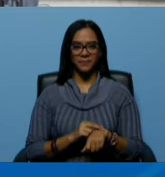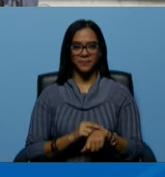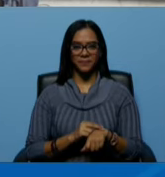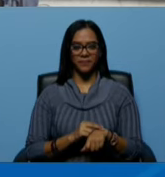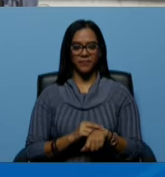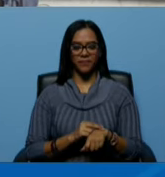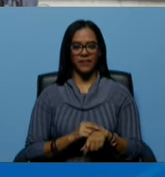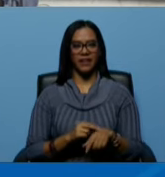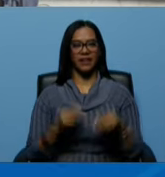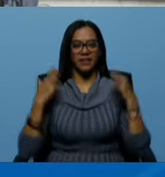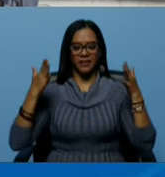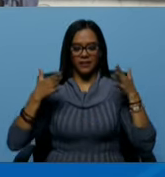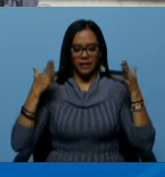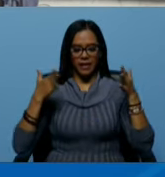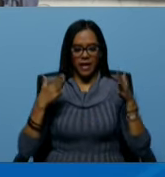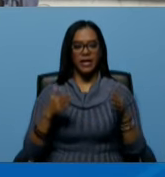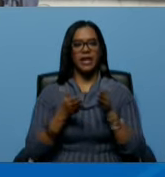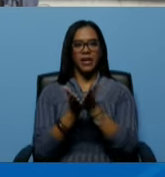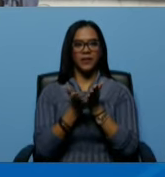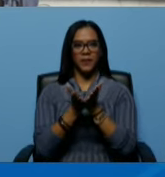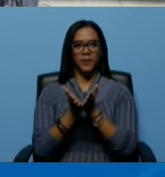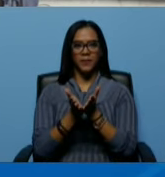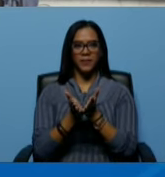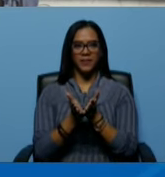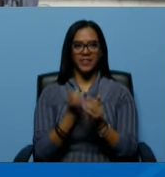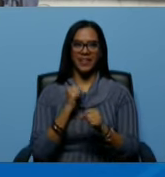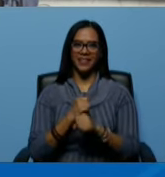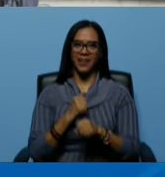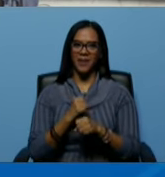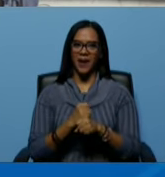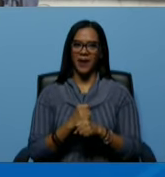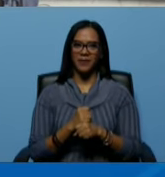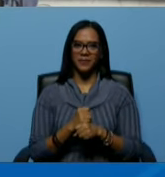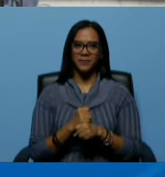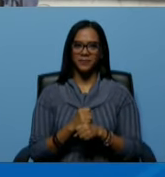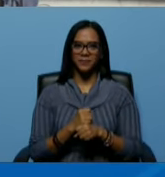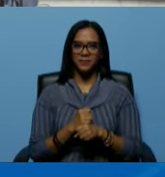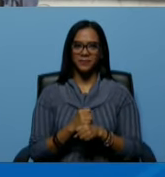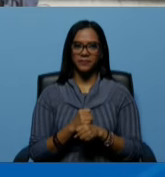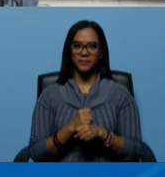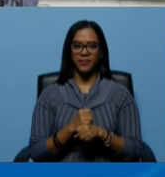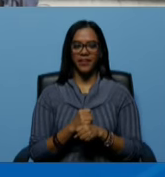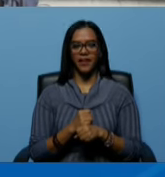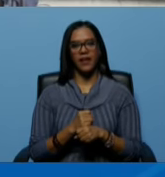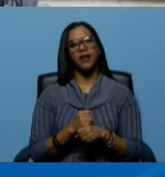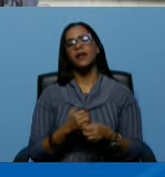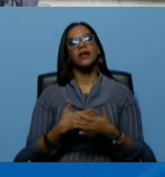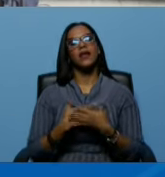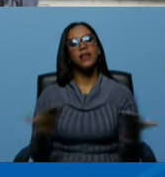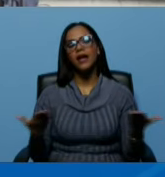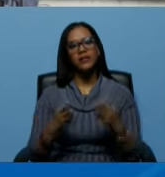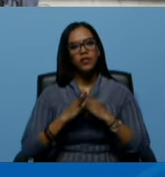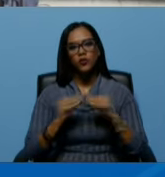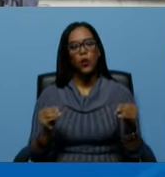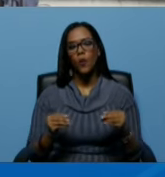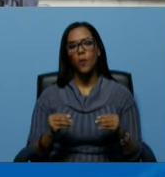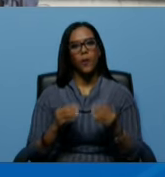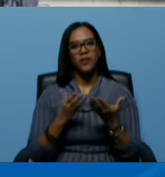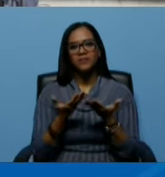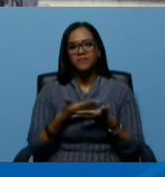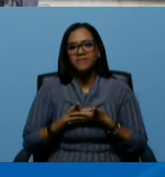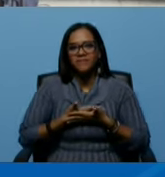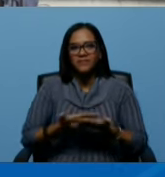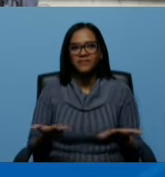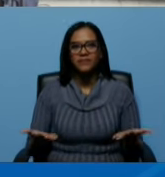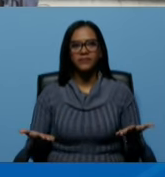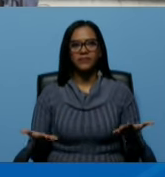forjadas en el estudio y en el trabajo y que dan el todo por el todo por la